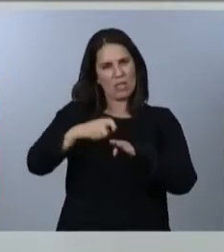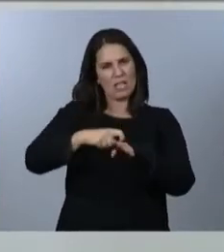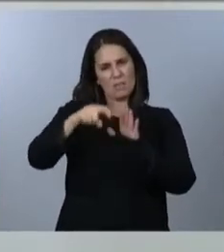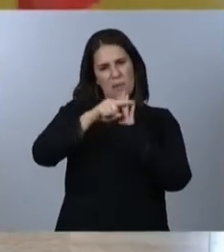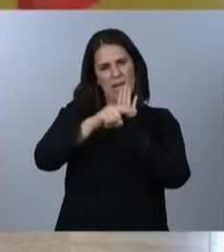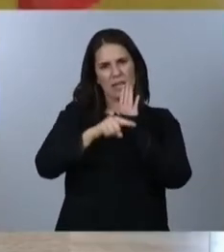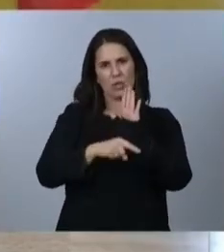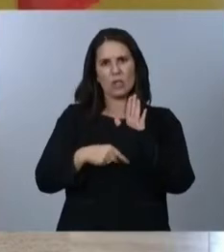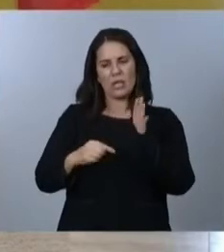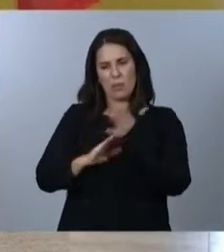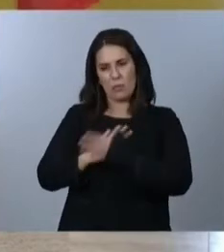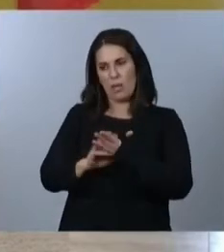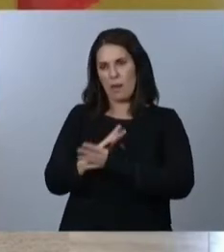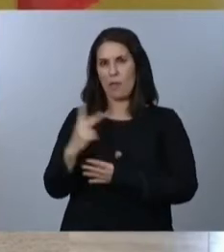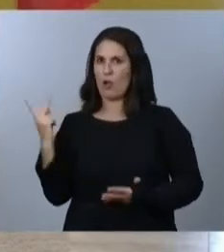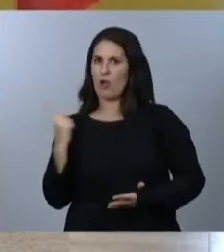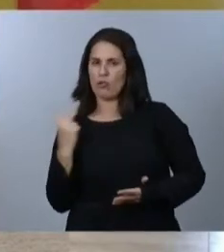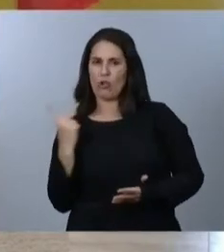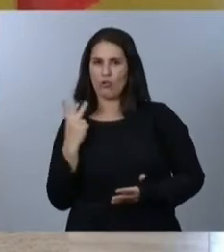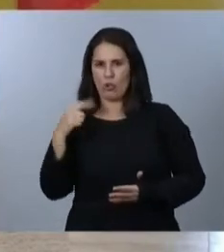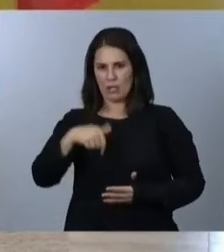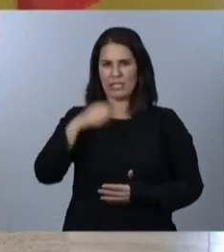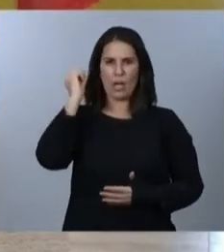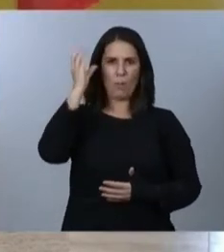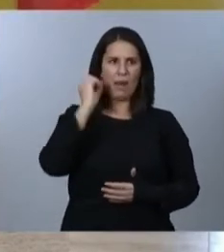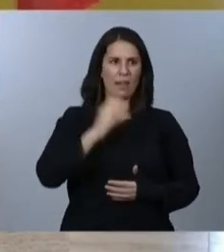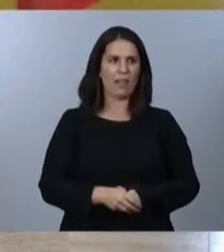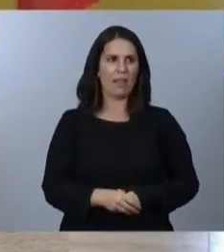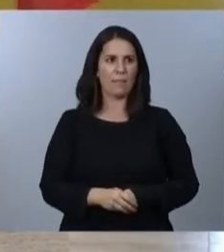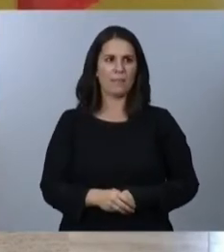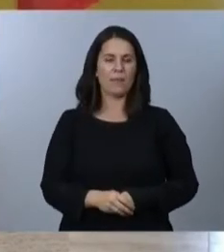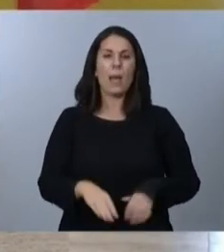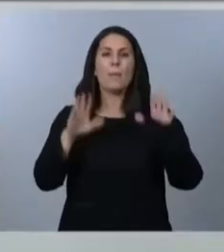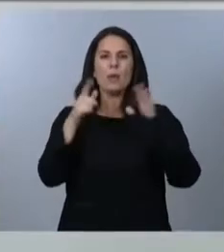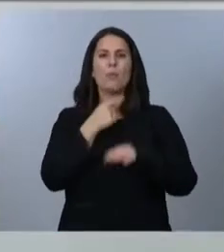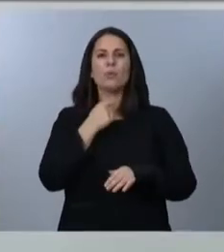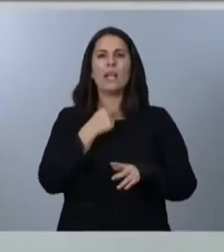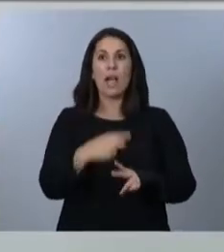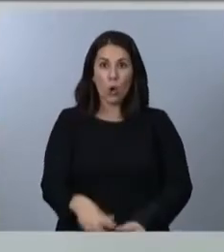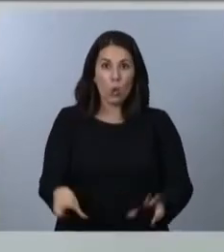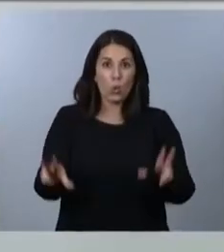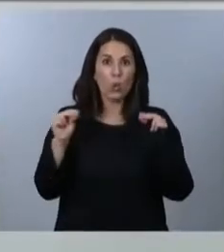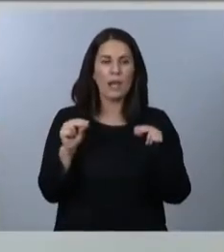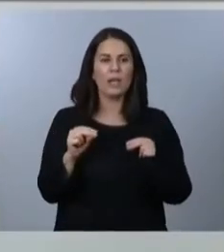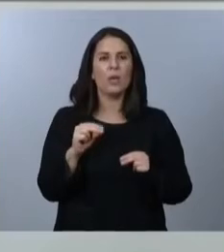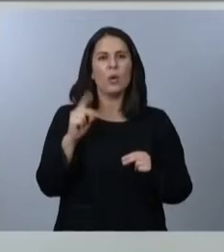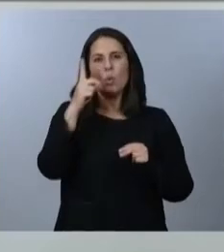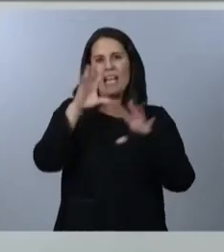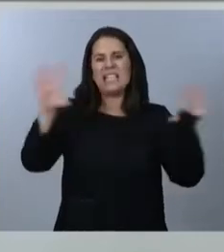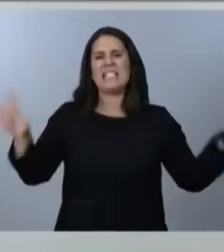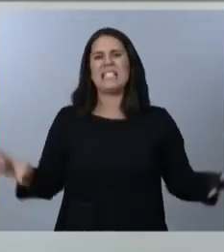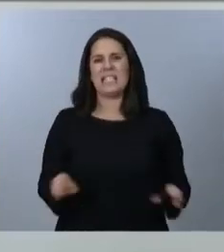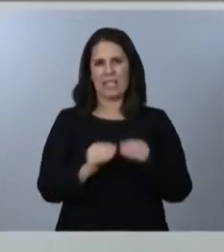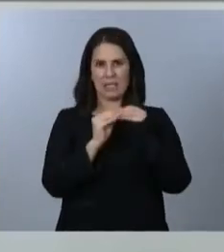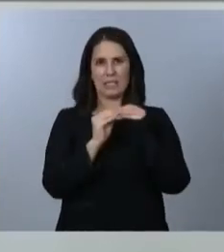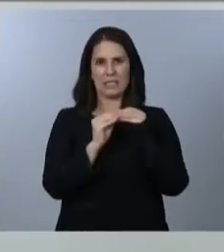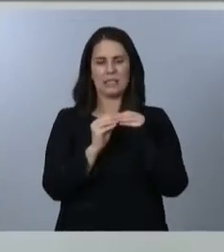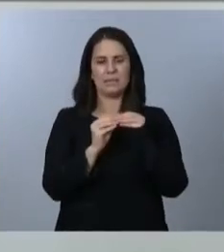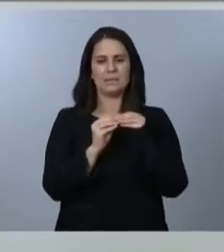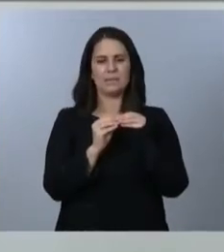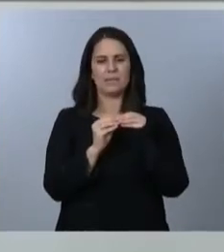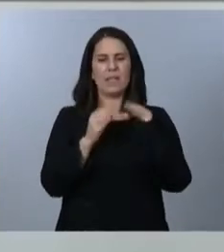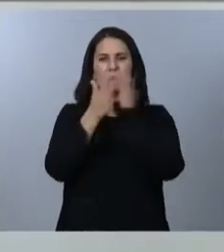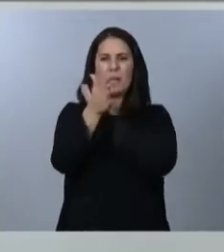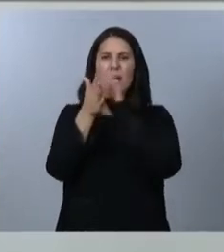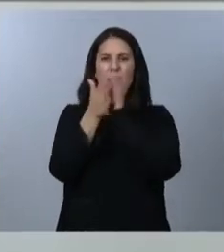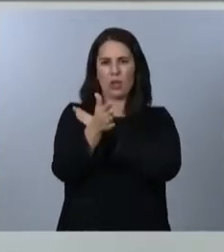tanto el vicepresidente segundo como yo, en esta comparecencia. Pero me gustaría concluir con una síntesis, con un resumen de la explicación que hemos hecho